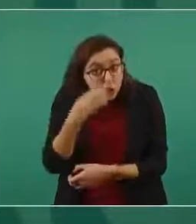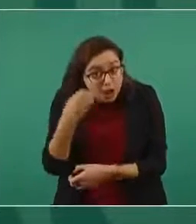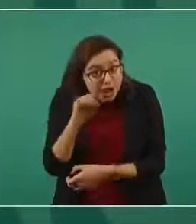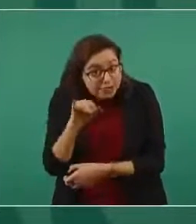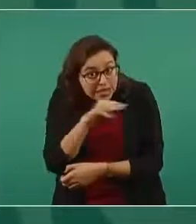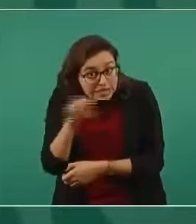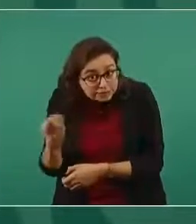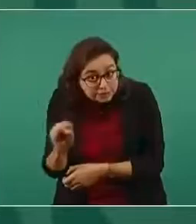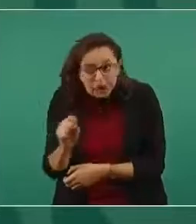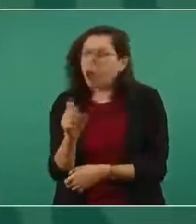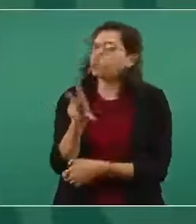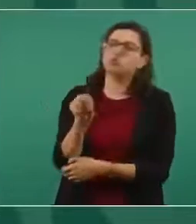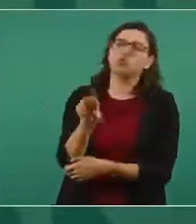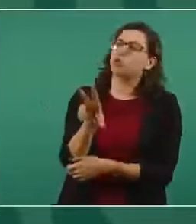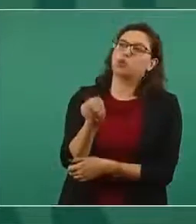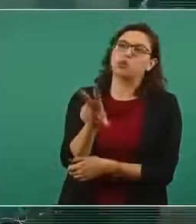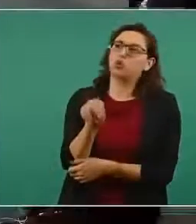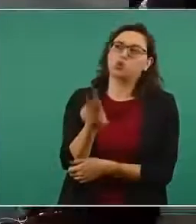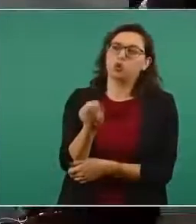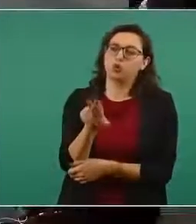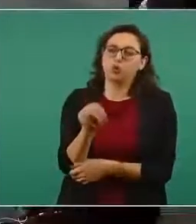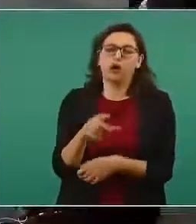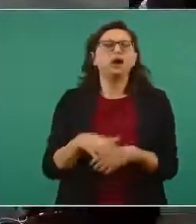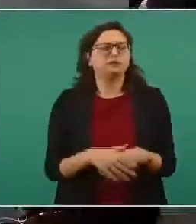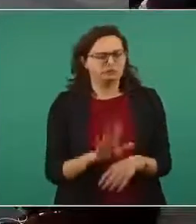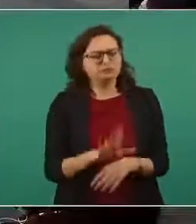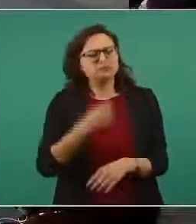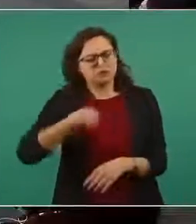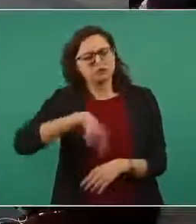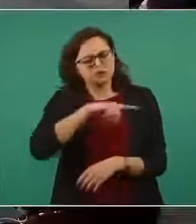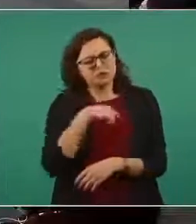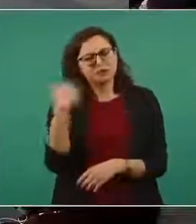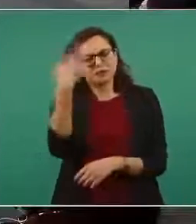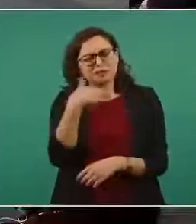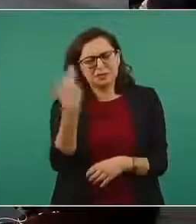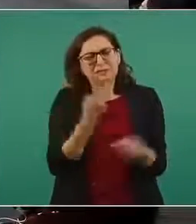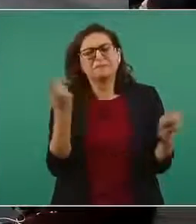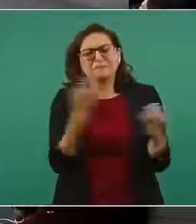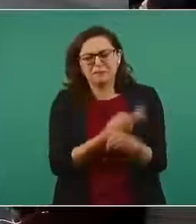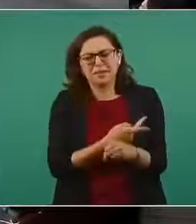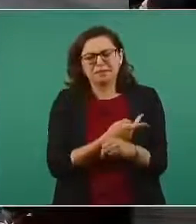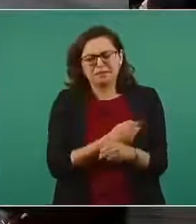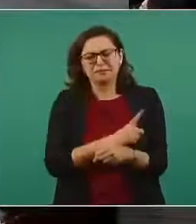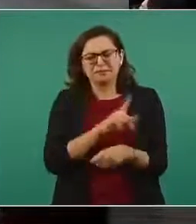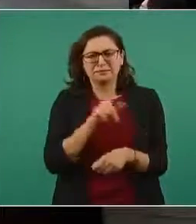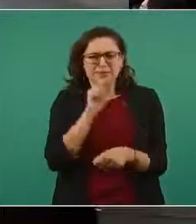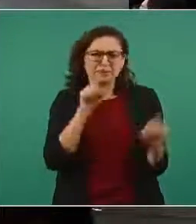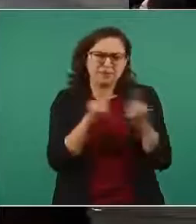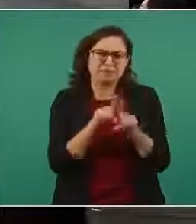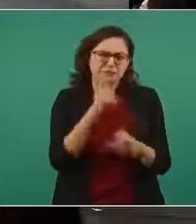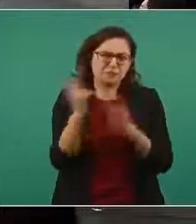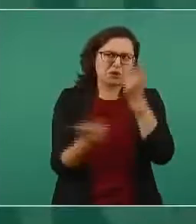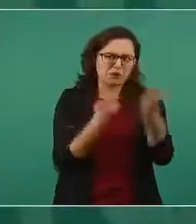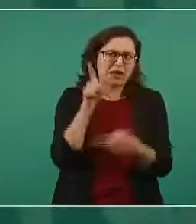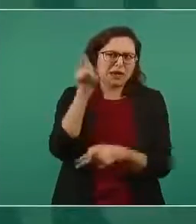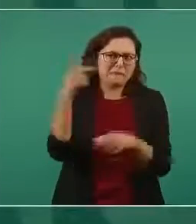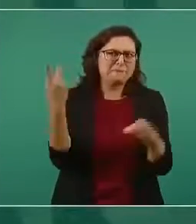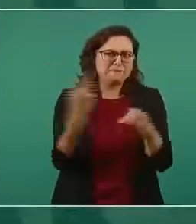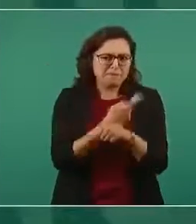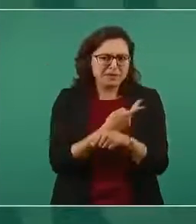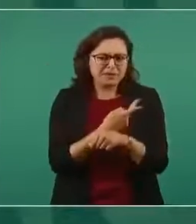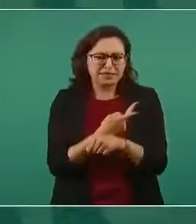enfermería del seguro social lo realizamos presidente con mucho gusto para ver qué es lo que ha pasado y lo vemos con los compañeros de la Secretaría de Salud